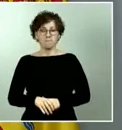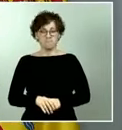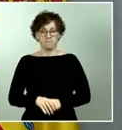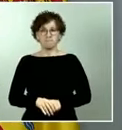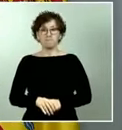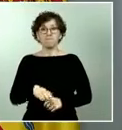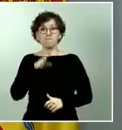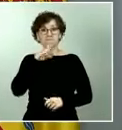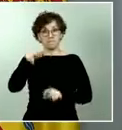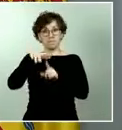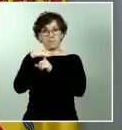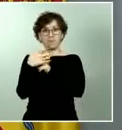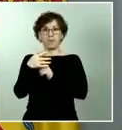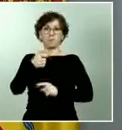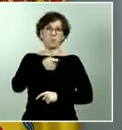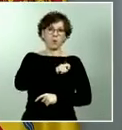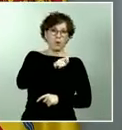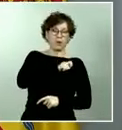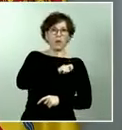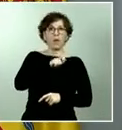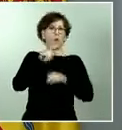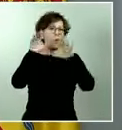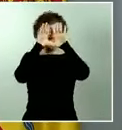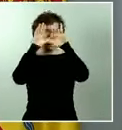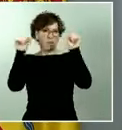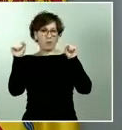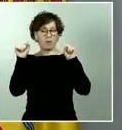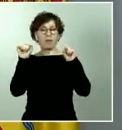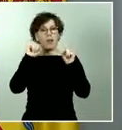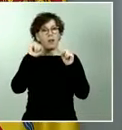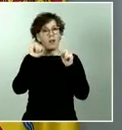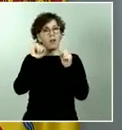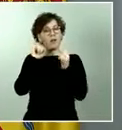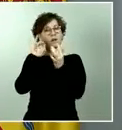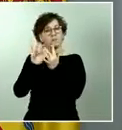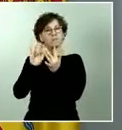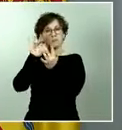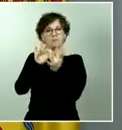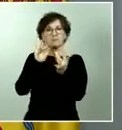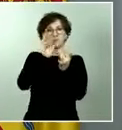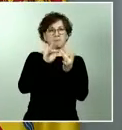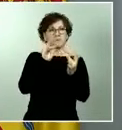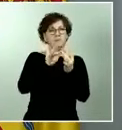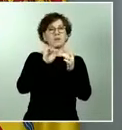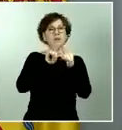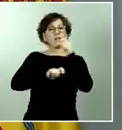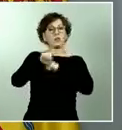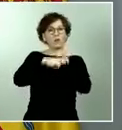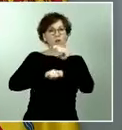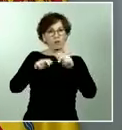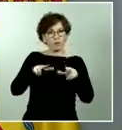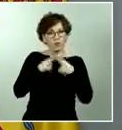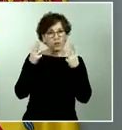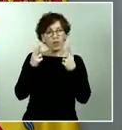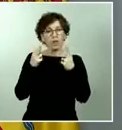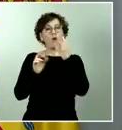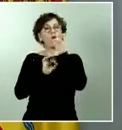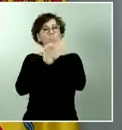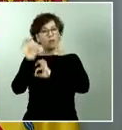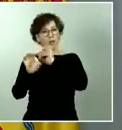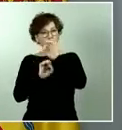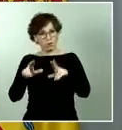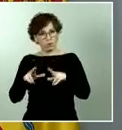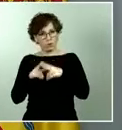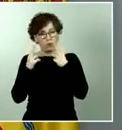mantiene contactos precisos y continuados con asociaciones sociales, con organizaciones sociales, con asociaciones de